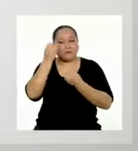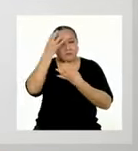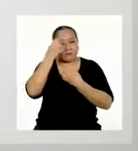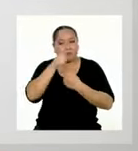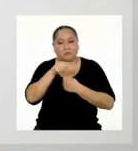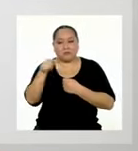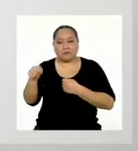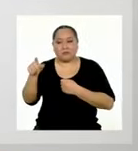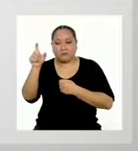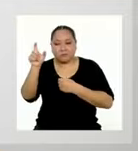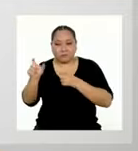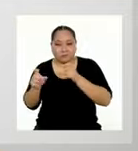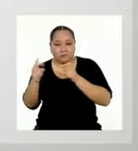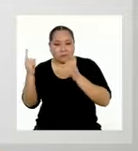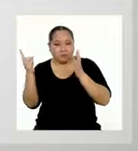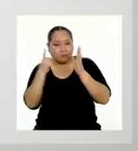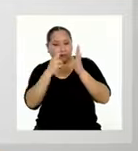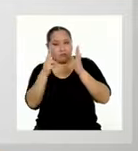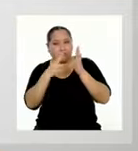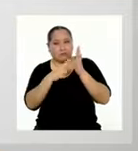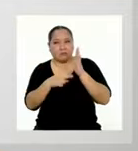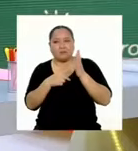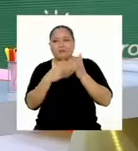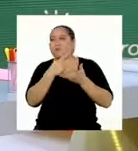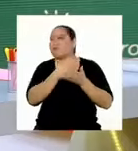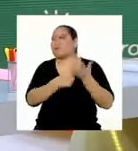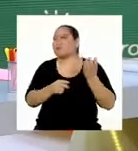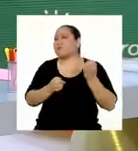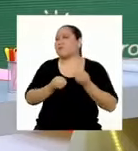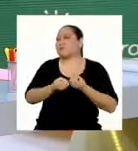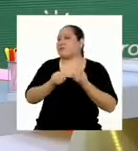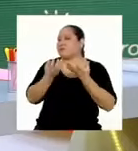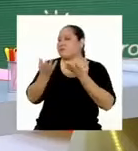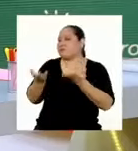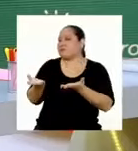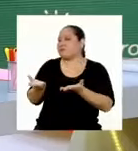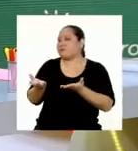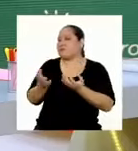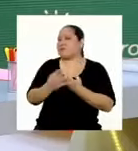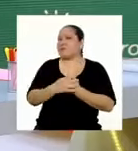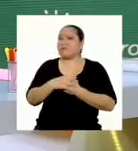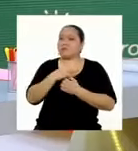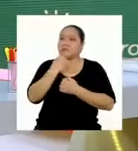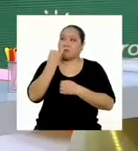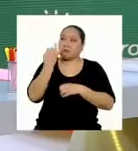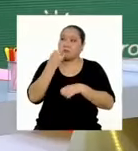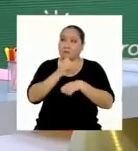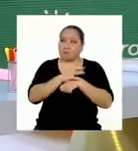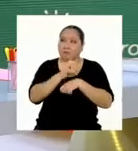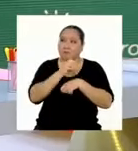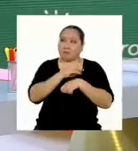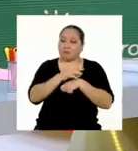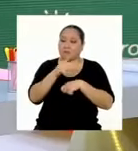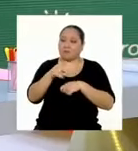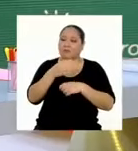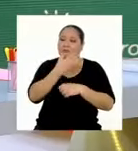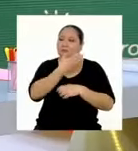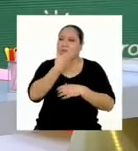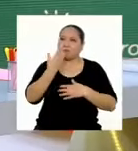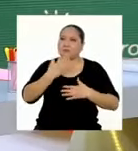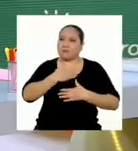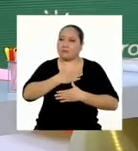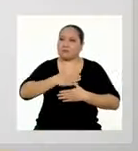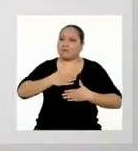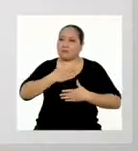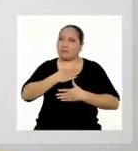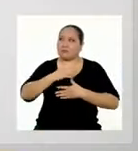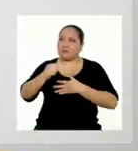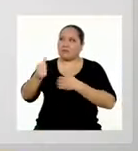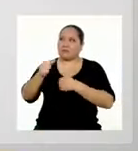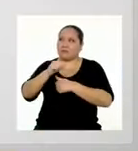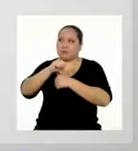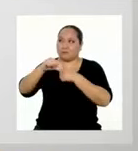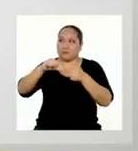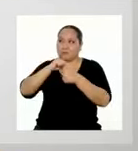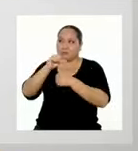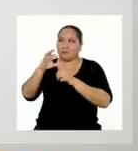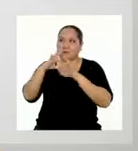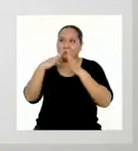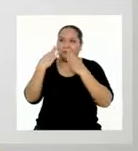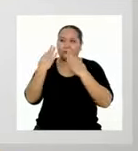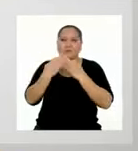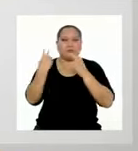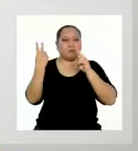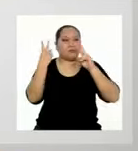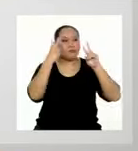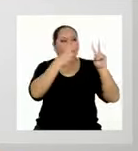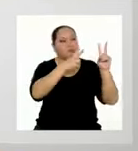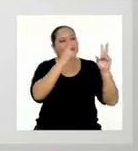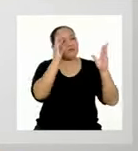un destinatario. ¿Qué buscaba comunicarle? Pues, algunas recomendaciones para tener una sana convivencia en familia. Ahora mira